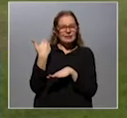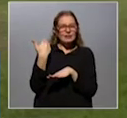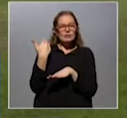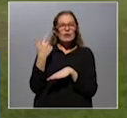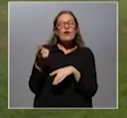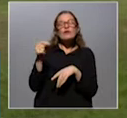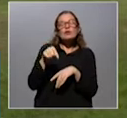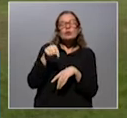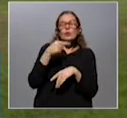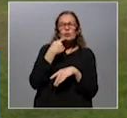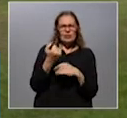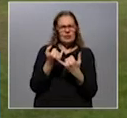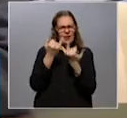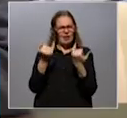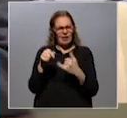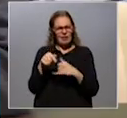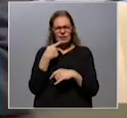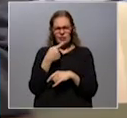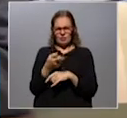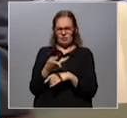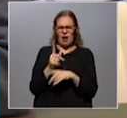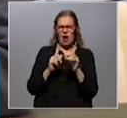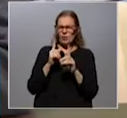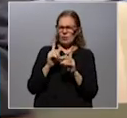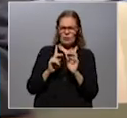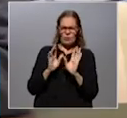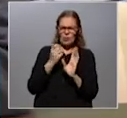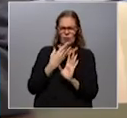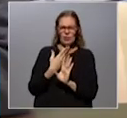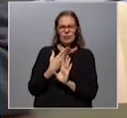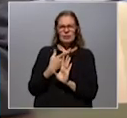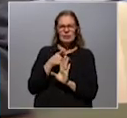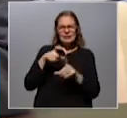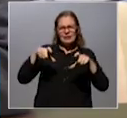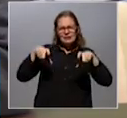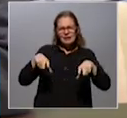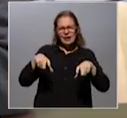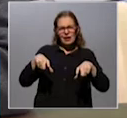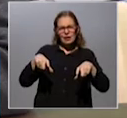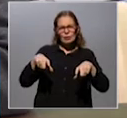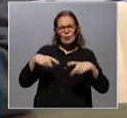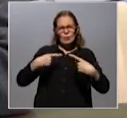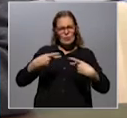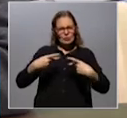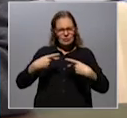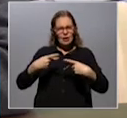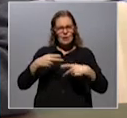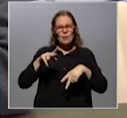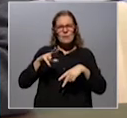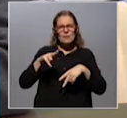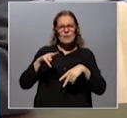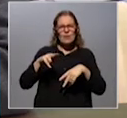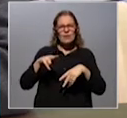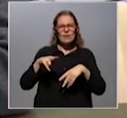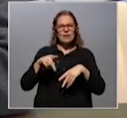Vino un día acá y dijo Dijo algo así como que El estadio es al fútbol mundial Lo mismo que el